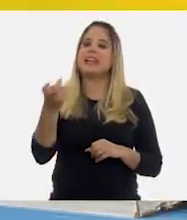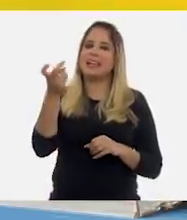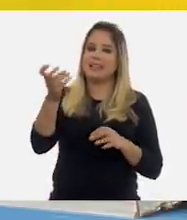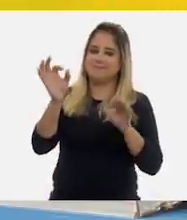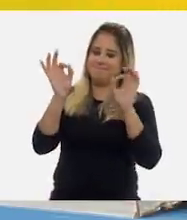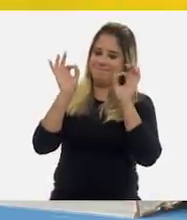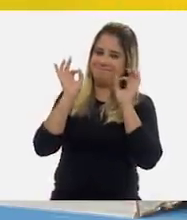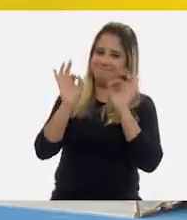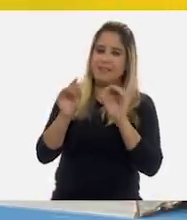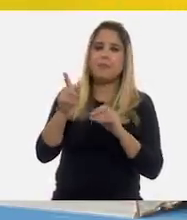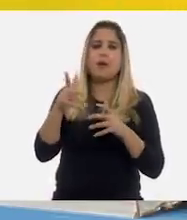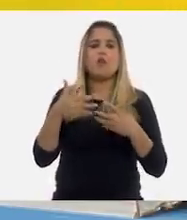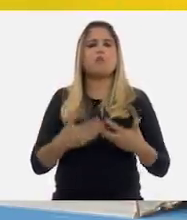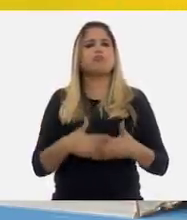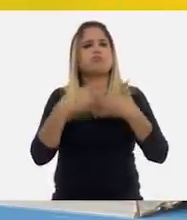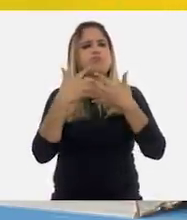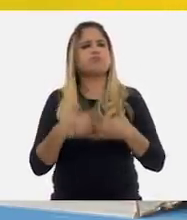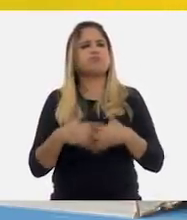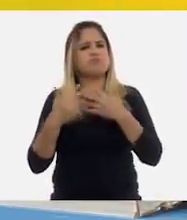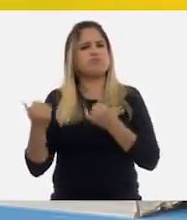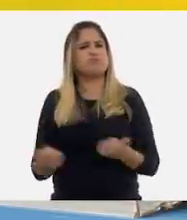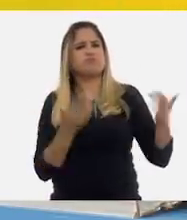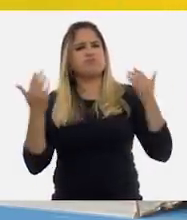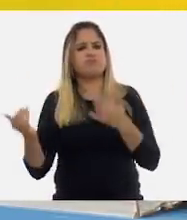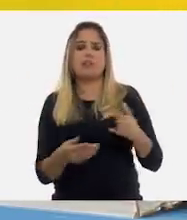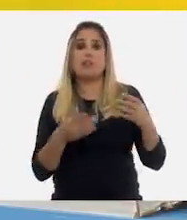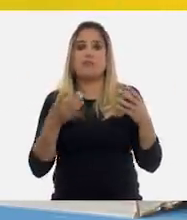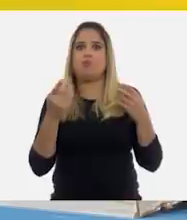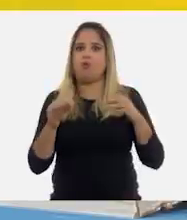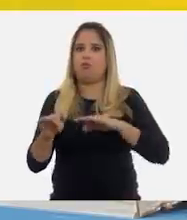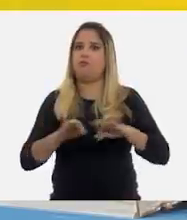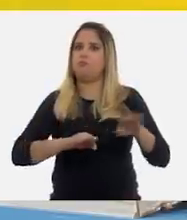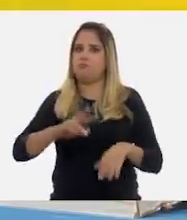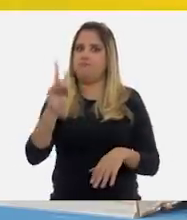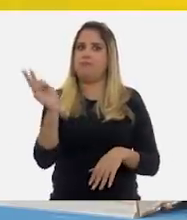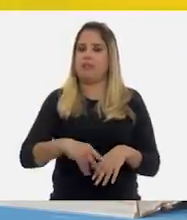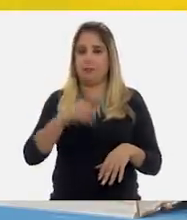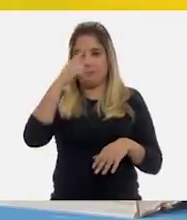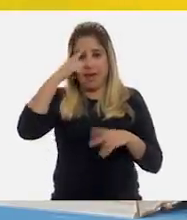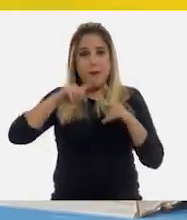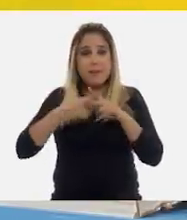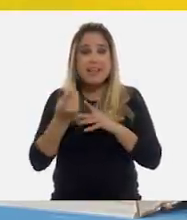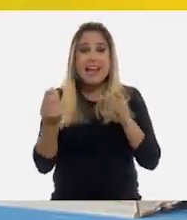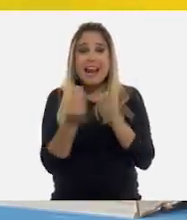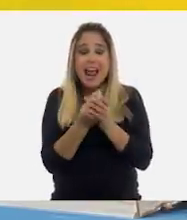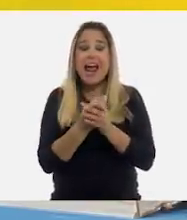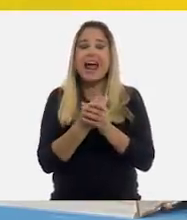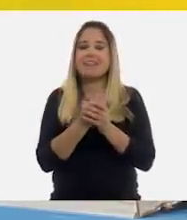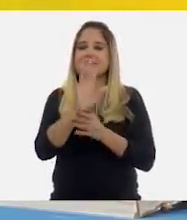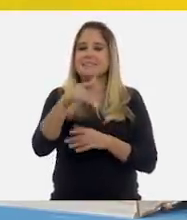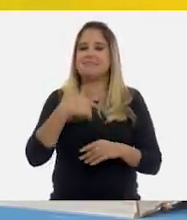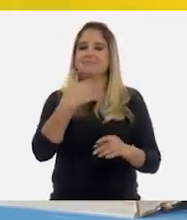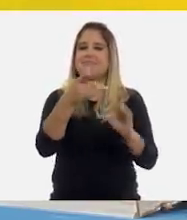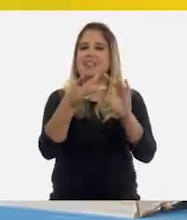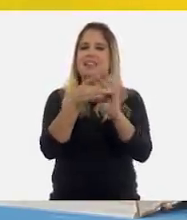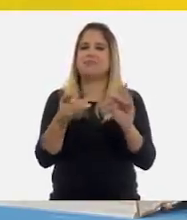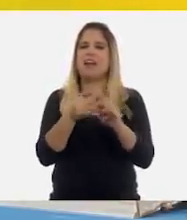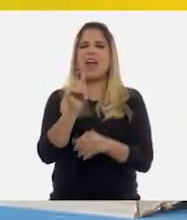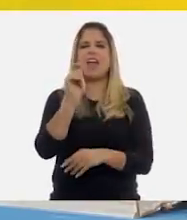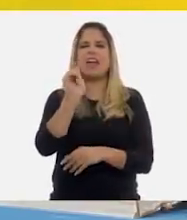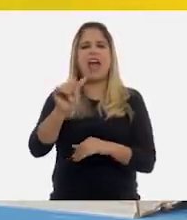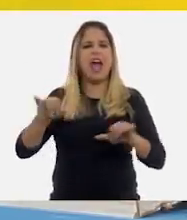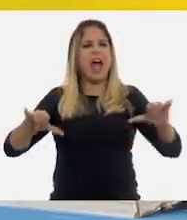pero su producción requiere de mucho trabajo para iniciar con la clase. Quiero indicar qué son las